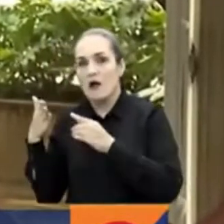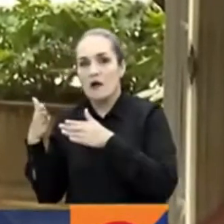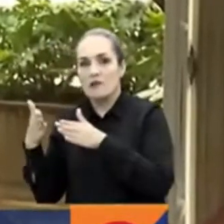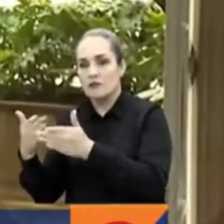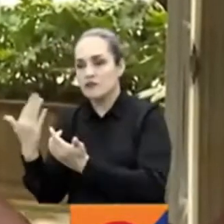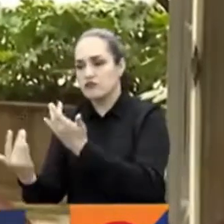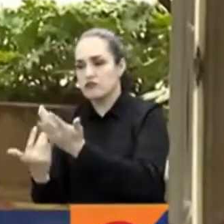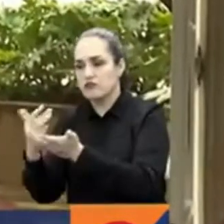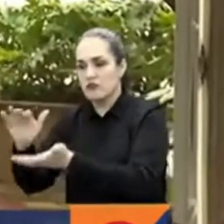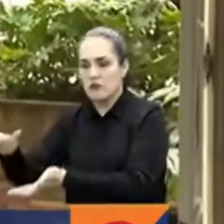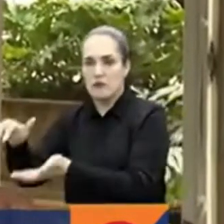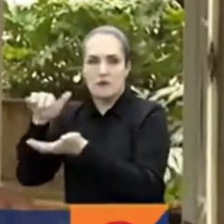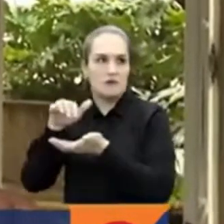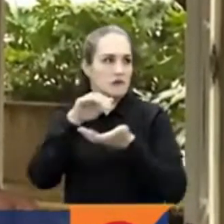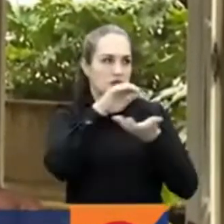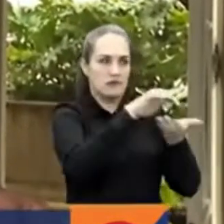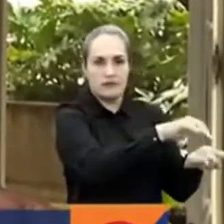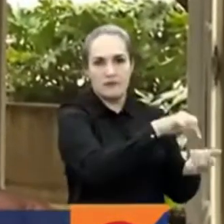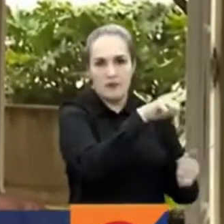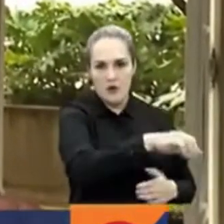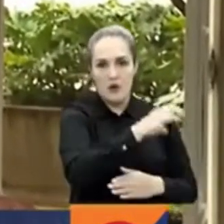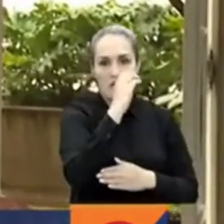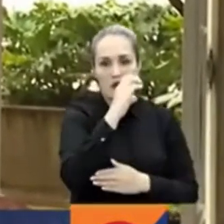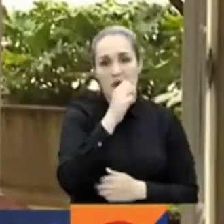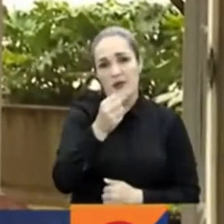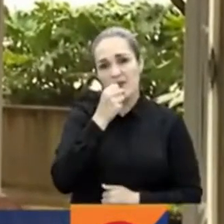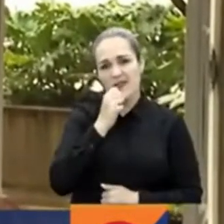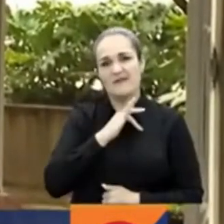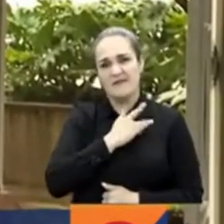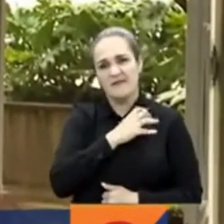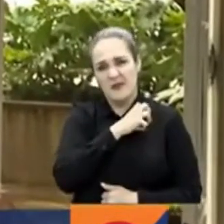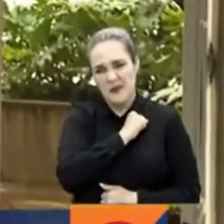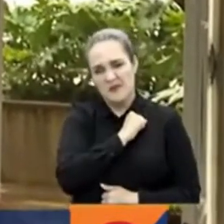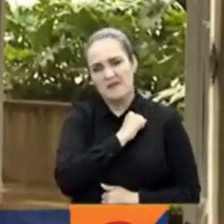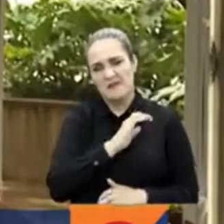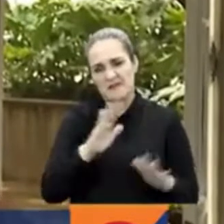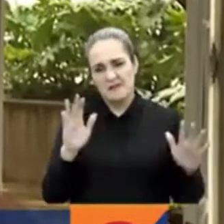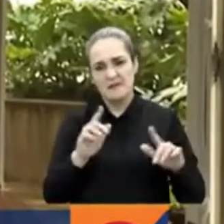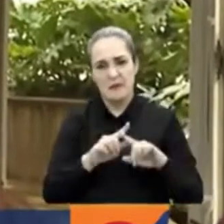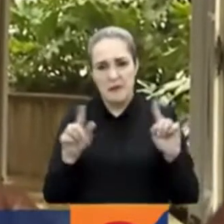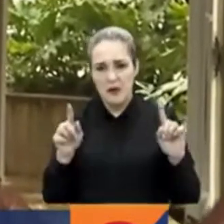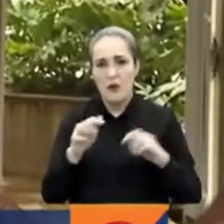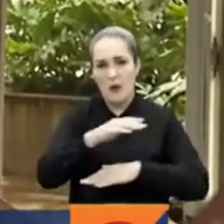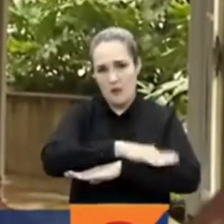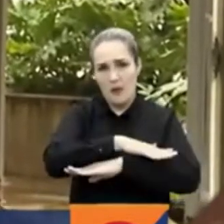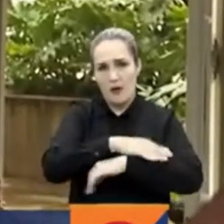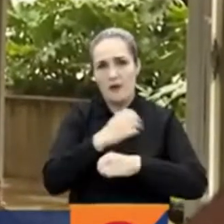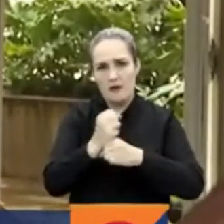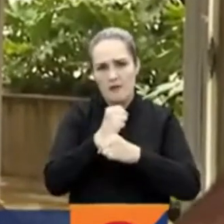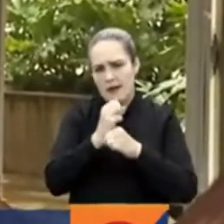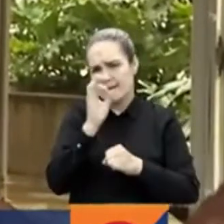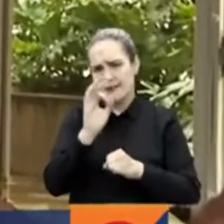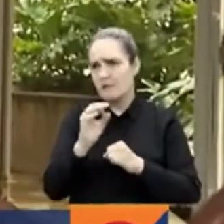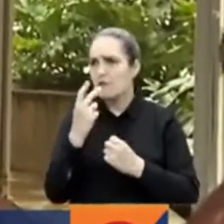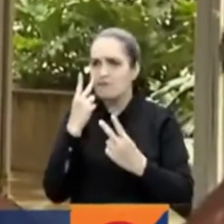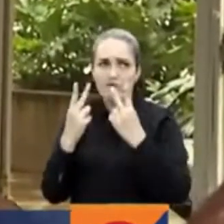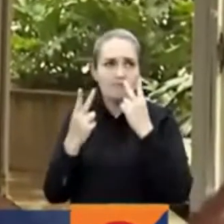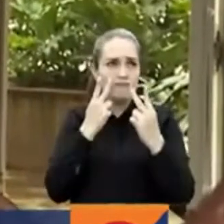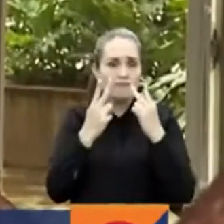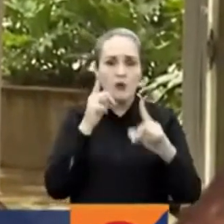repatriación y pues obviamente es una noticia muy dolorosa, eso es muy lamentable, pero está la cancillería trabajando como siempre para poder